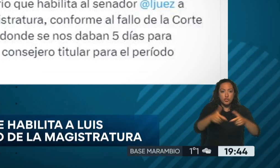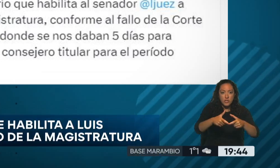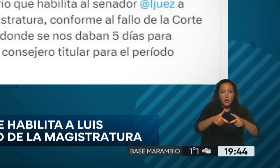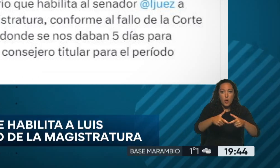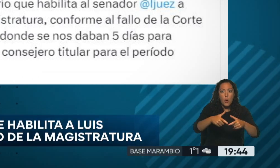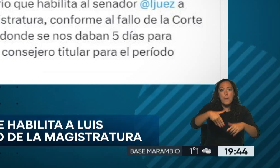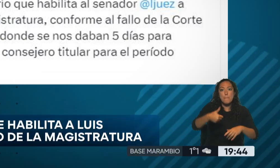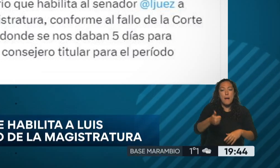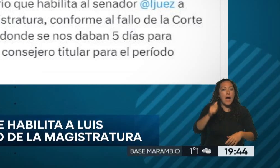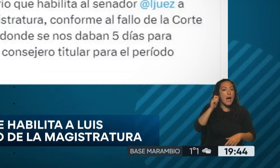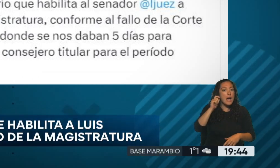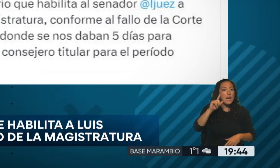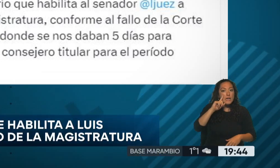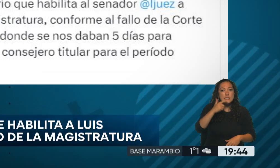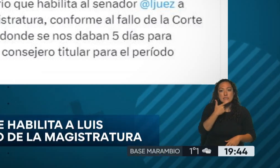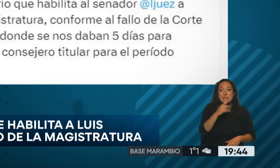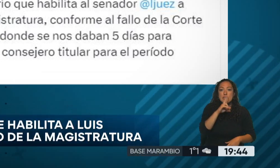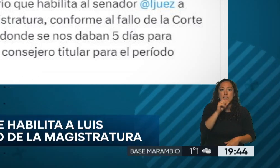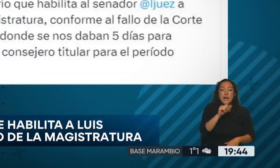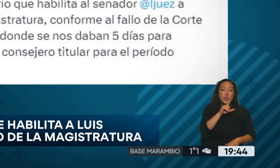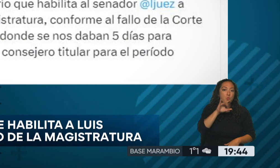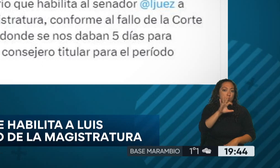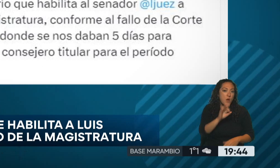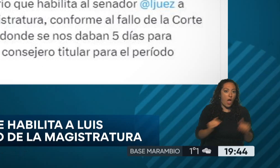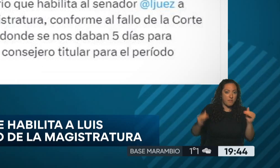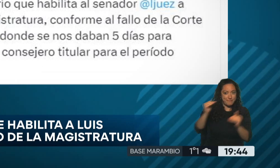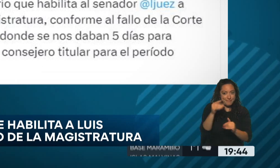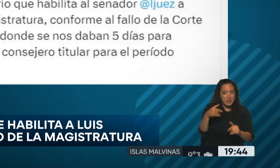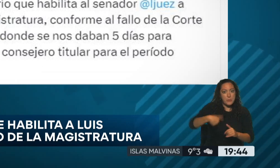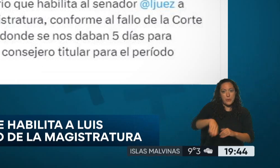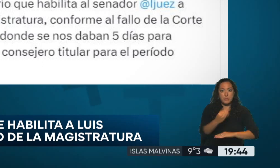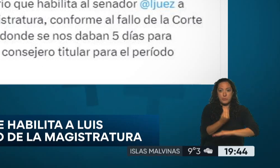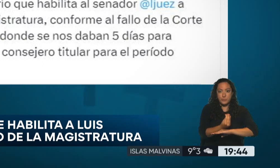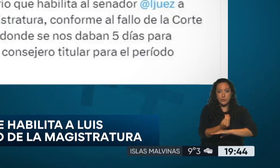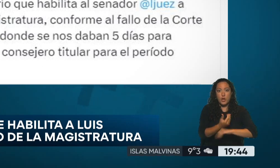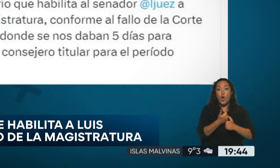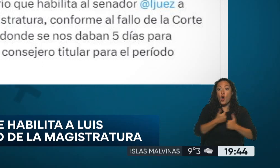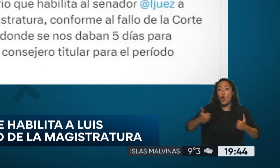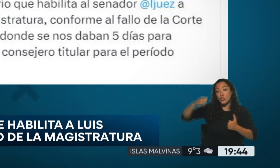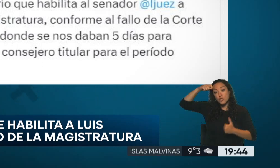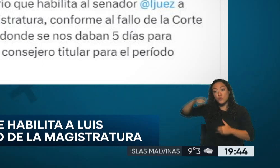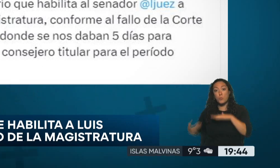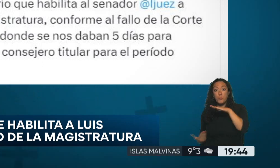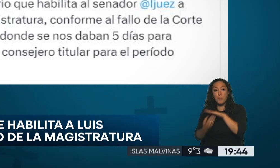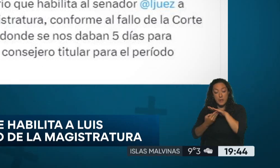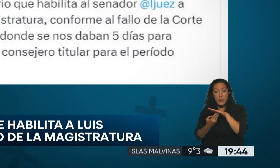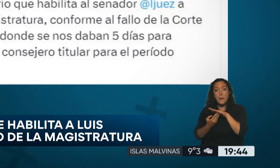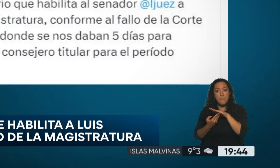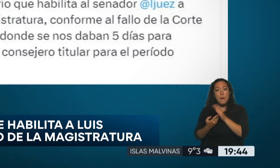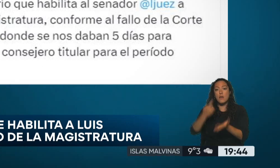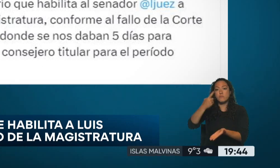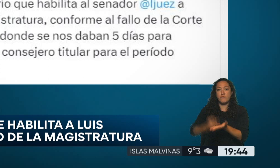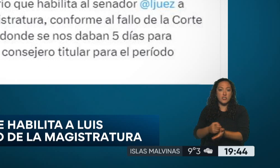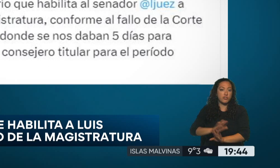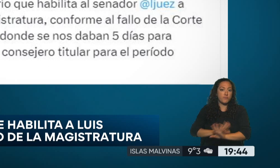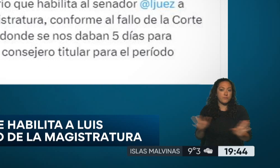Magistratura a partir de la resolución... Mirá que peleó para ese lugar. La Corte Suprema finalmente emitió este fallo,